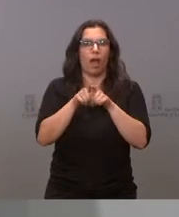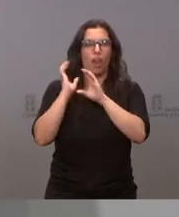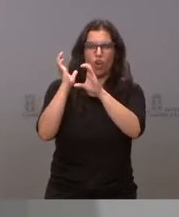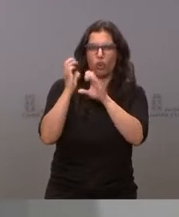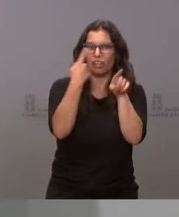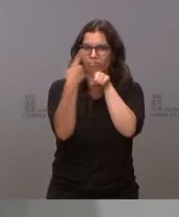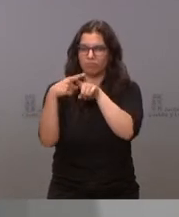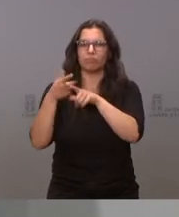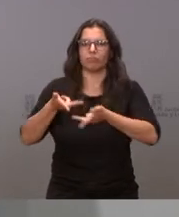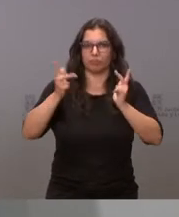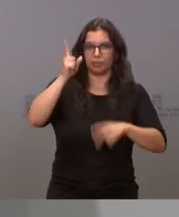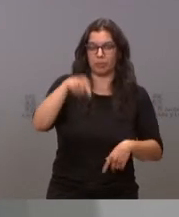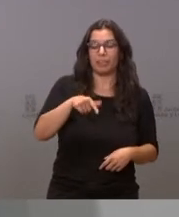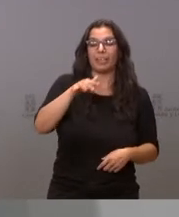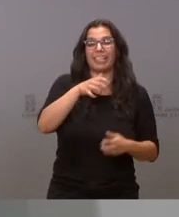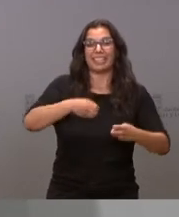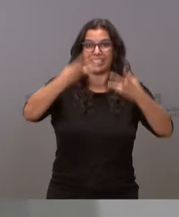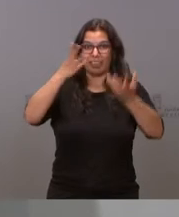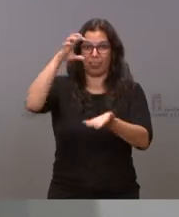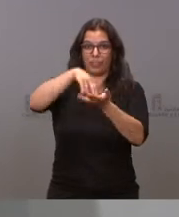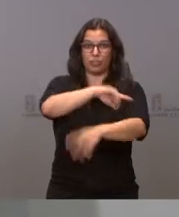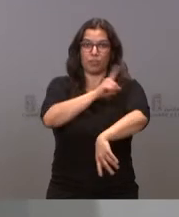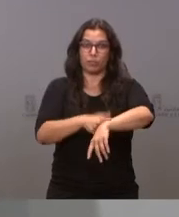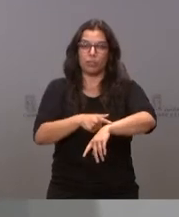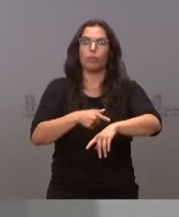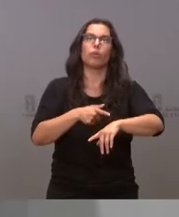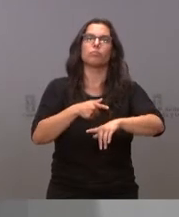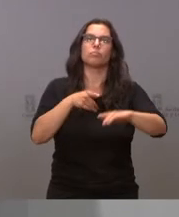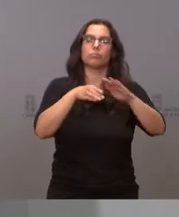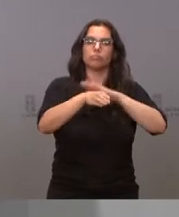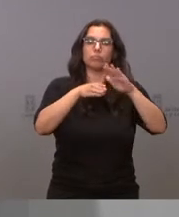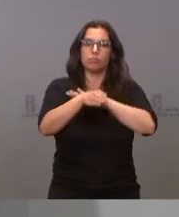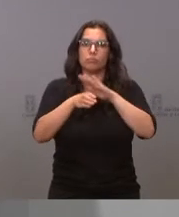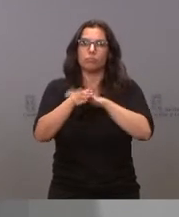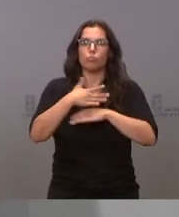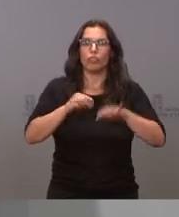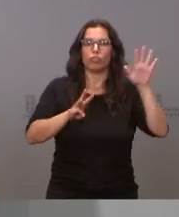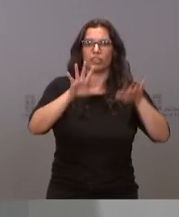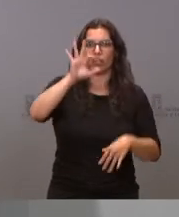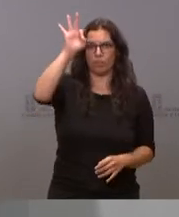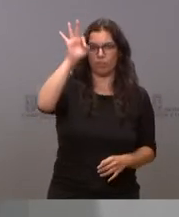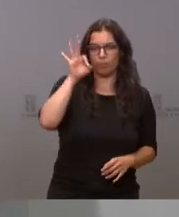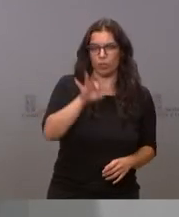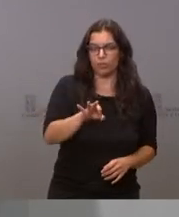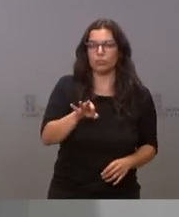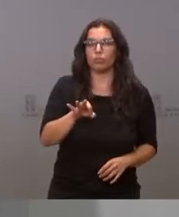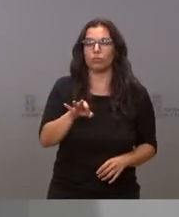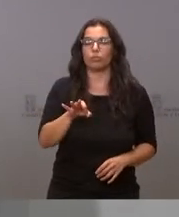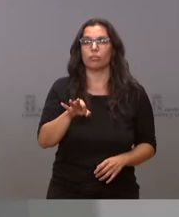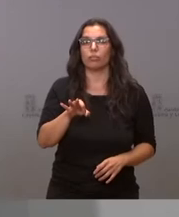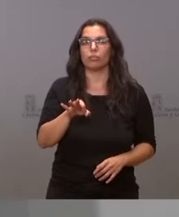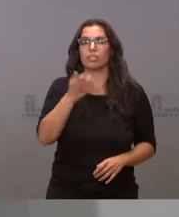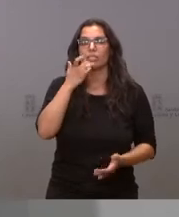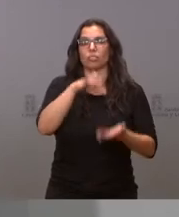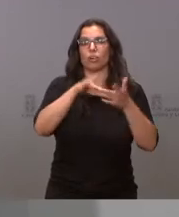Y en las instalaciones y centros deportivos no habrá aforo al aire libre y será del 85% en los